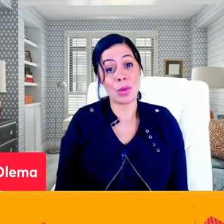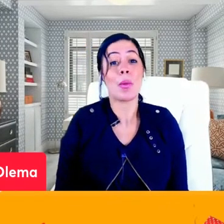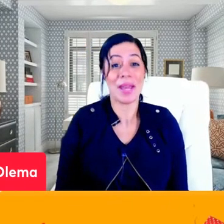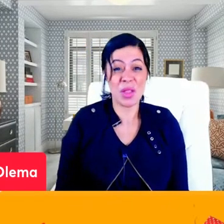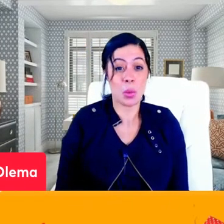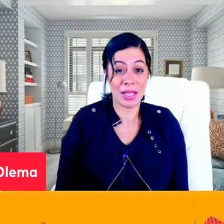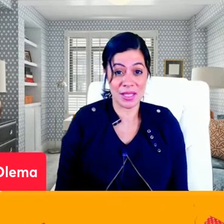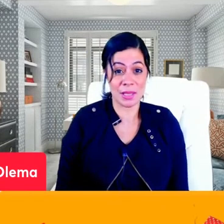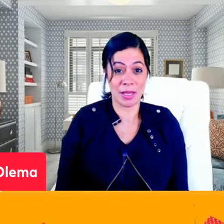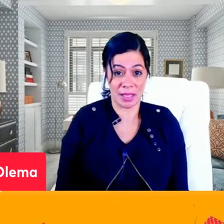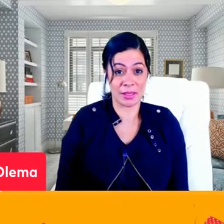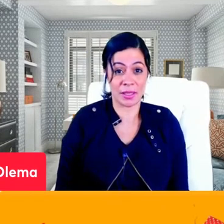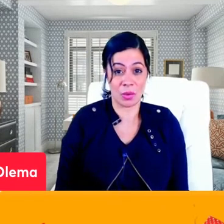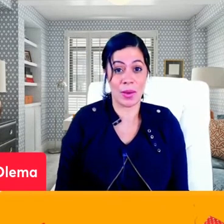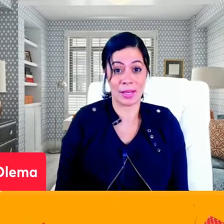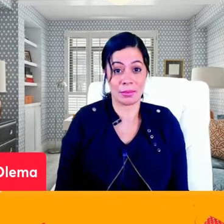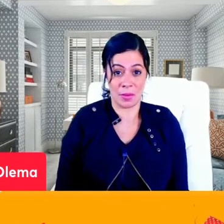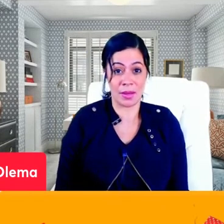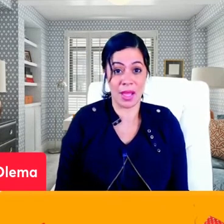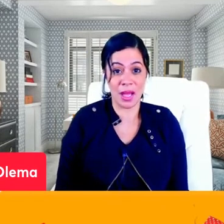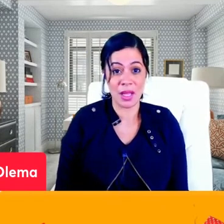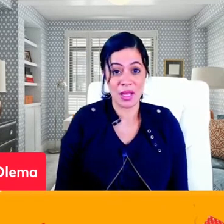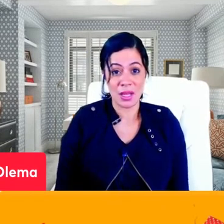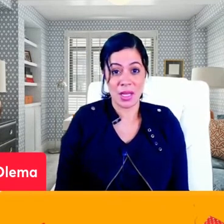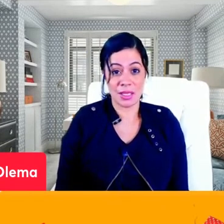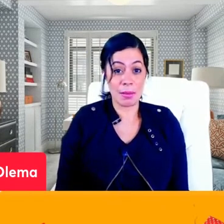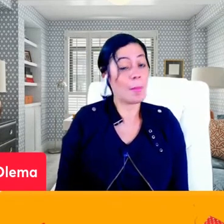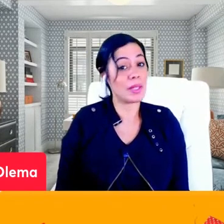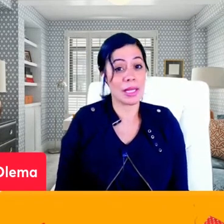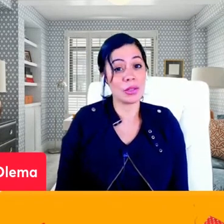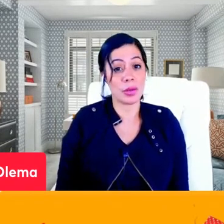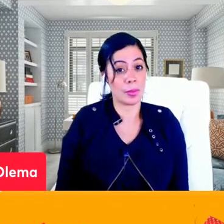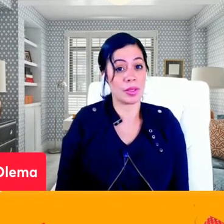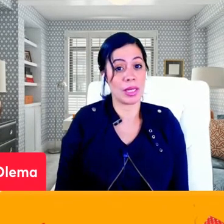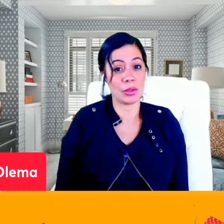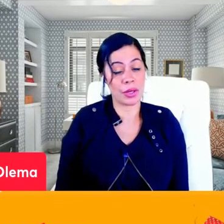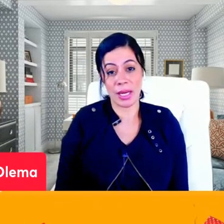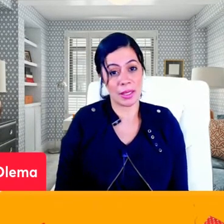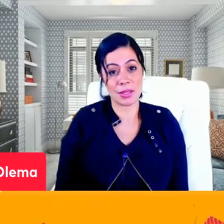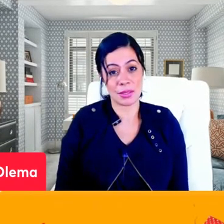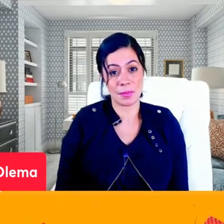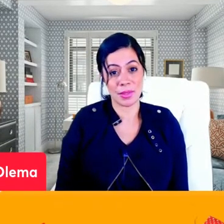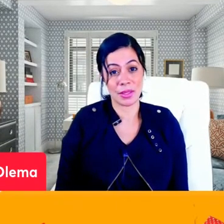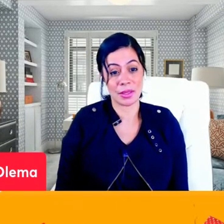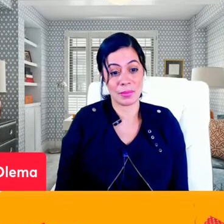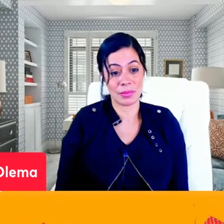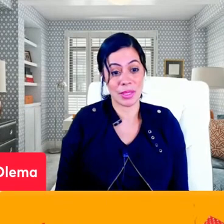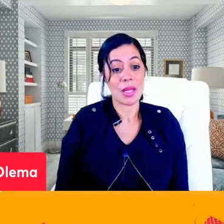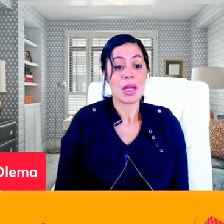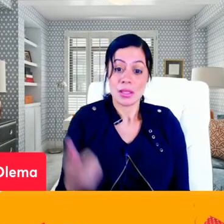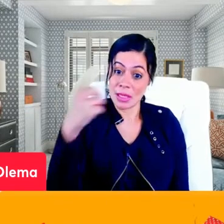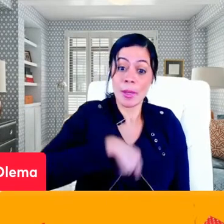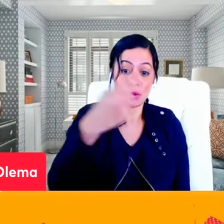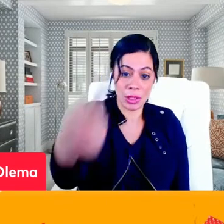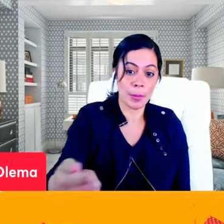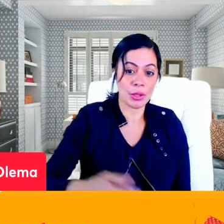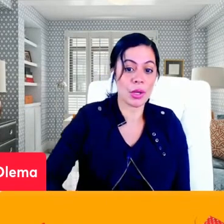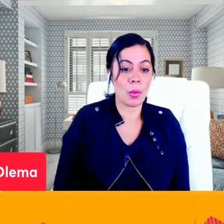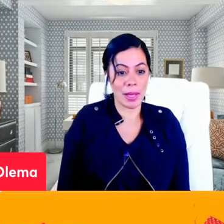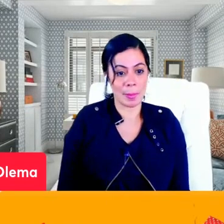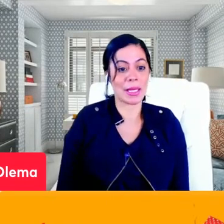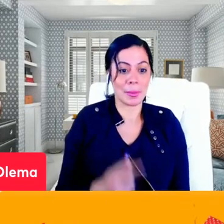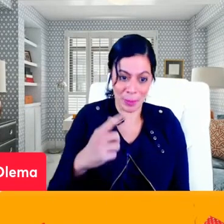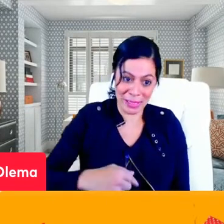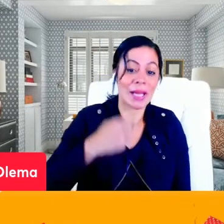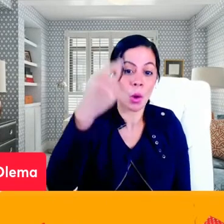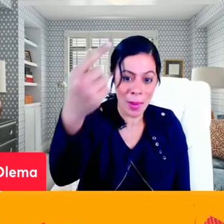una mujer educadísima Cristina Escobar de verdad y si hablamos de talento hablamos de talento Garrido Garrido sí pero lo estoy respondiendo